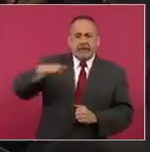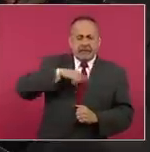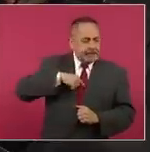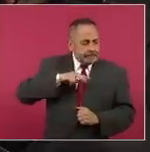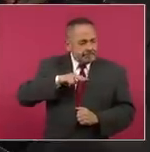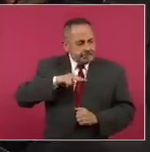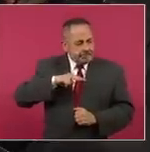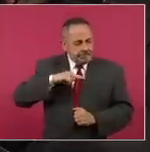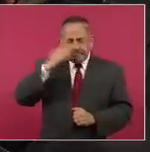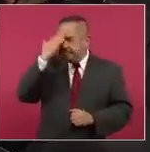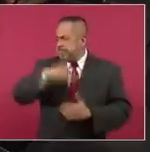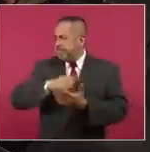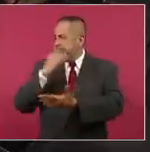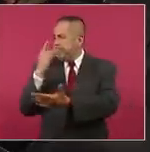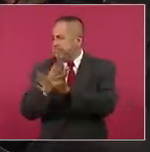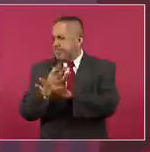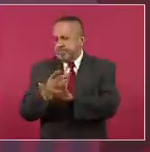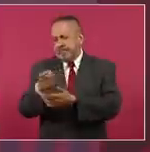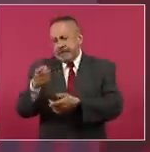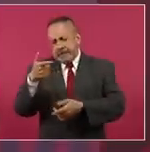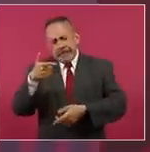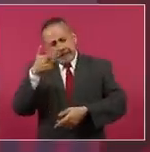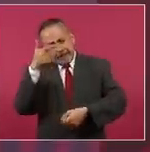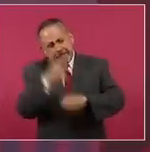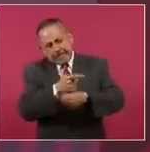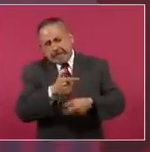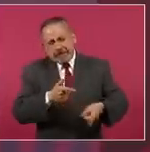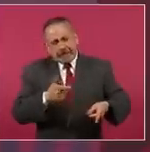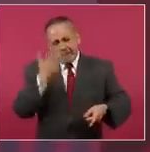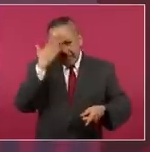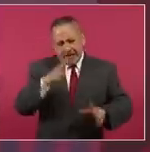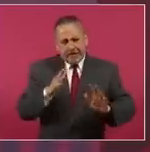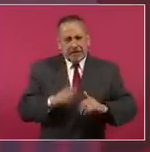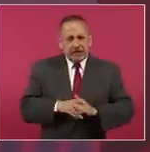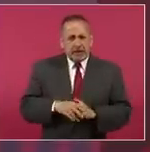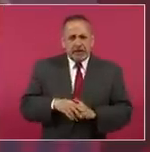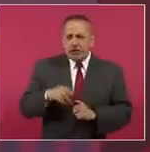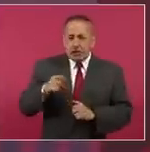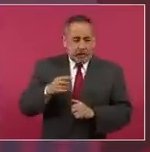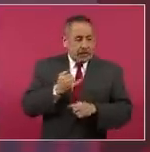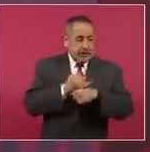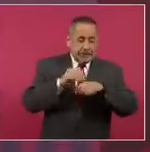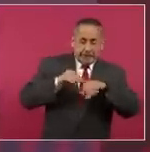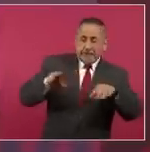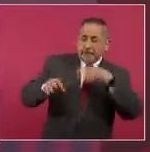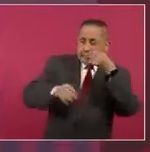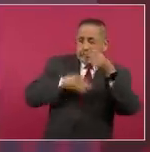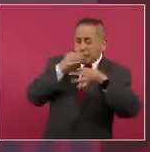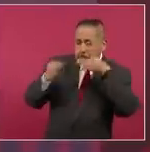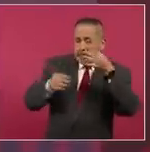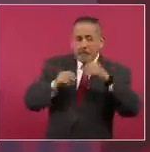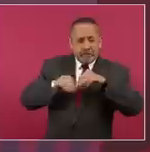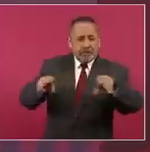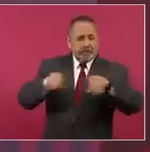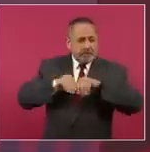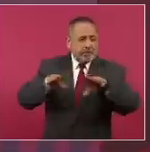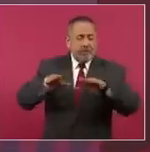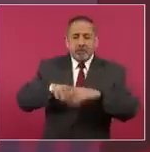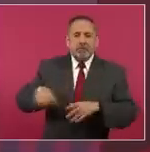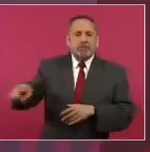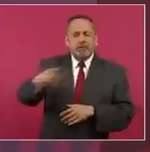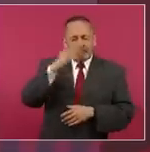va a tener con todo esto que está dándose a conocer,